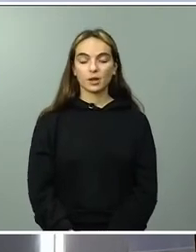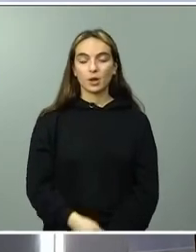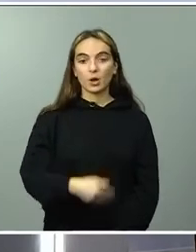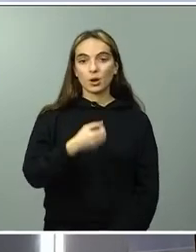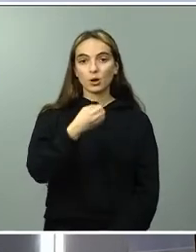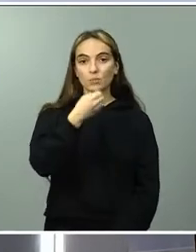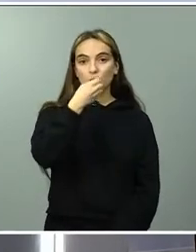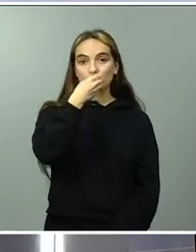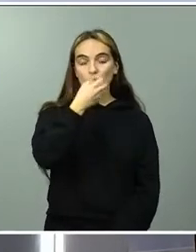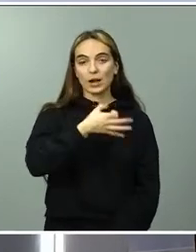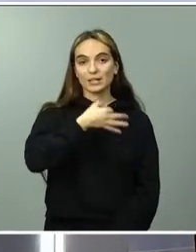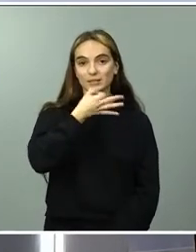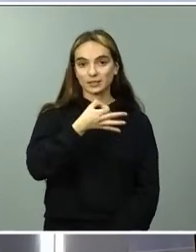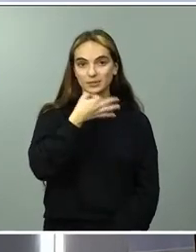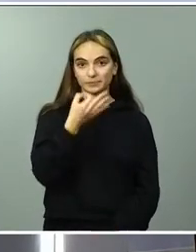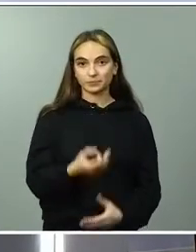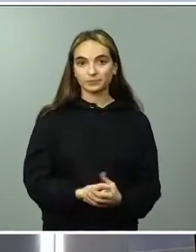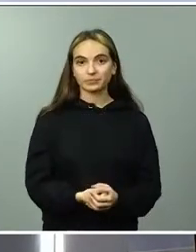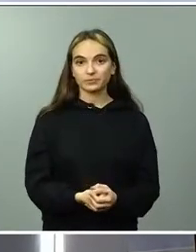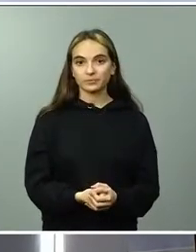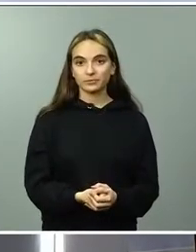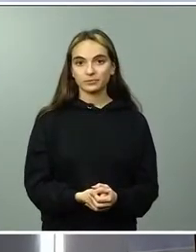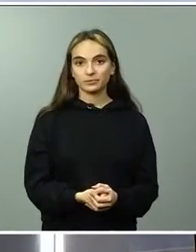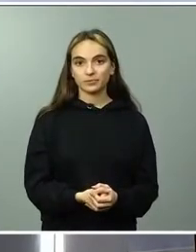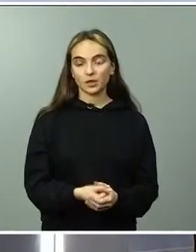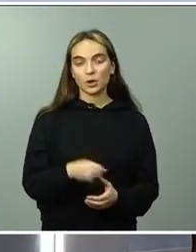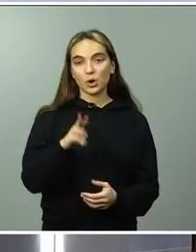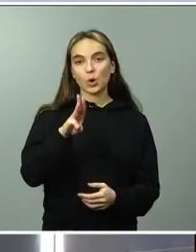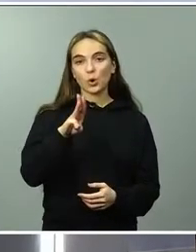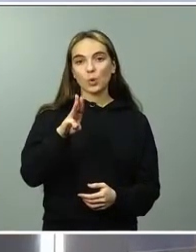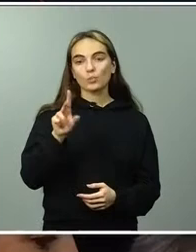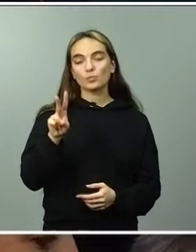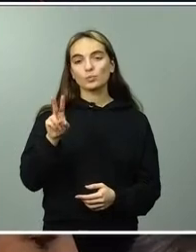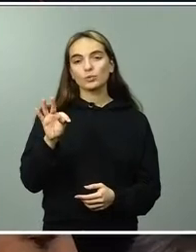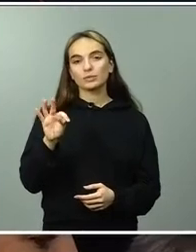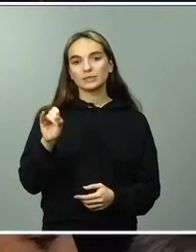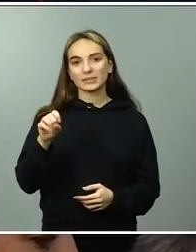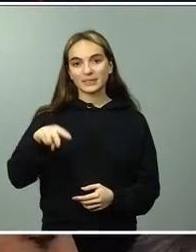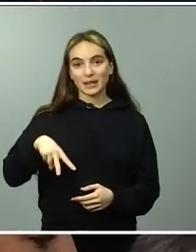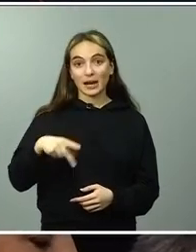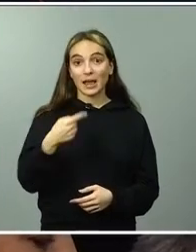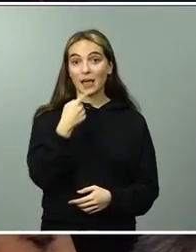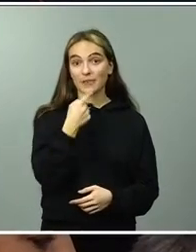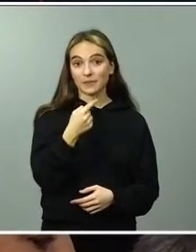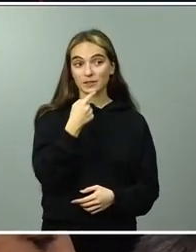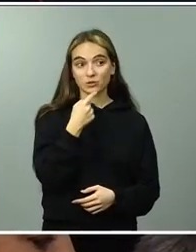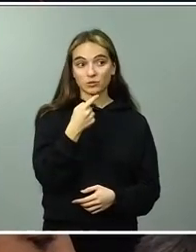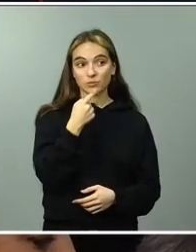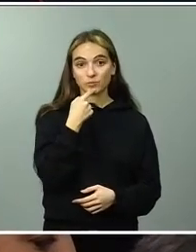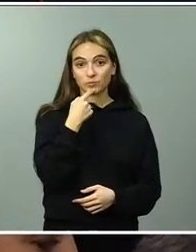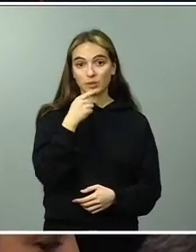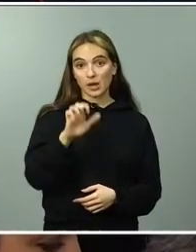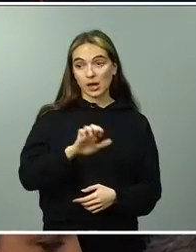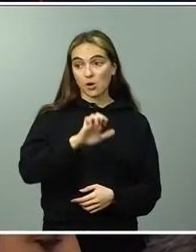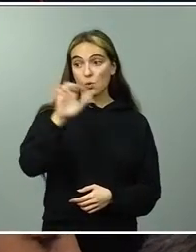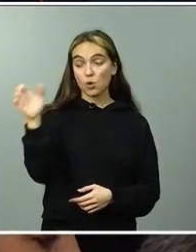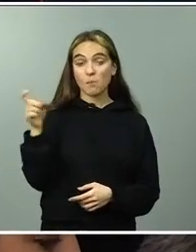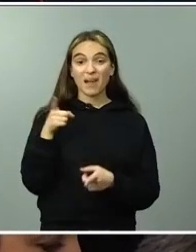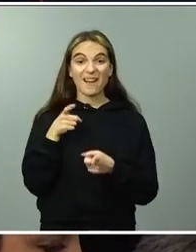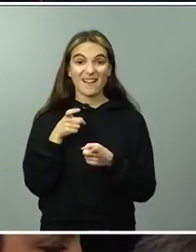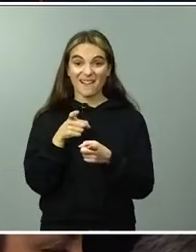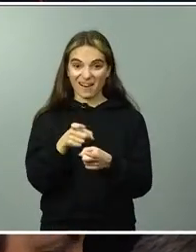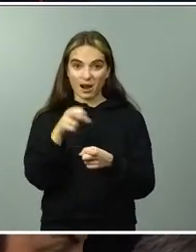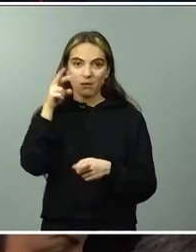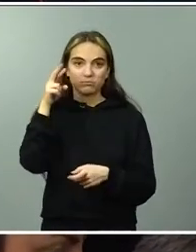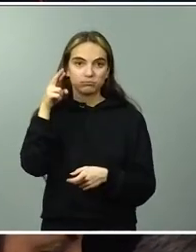Vladimir Putin esta mañana en su discurso también ha responsabilizado a Occidente de la guerra. Les pregunto en qué medida entiende el gobierno